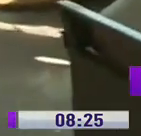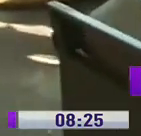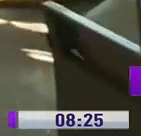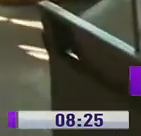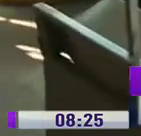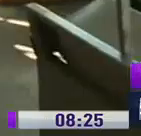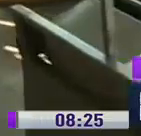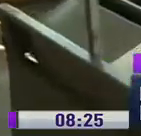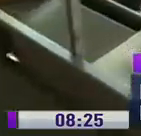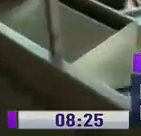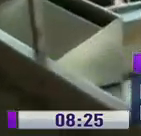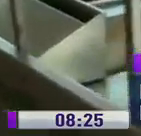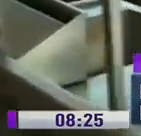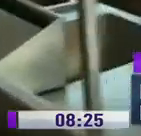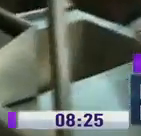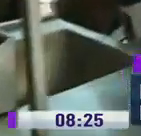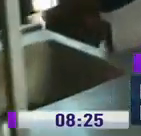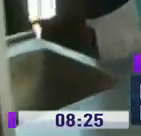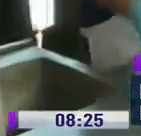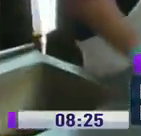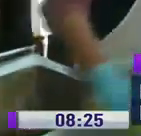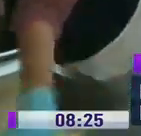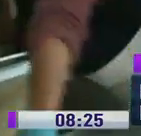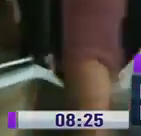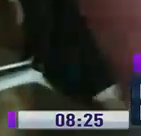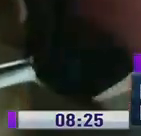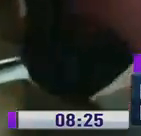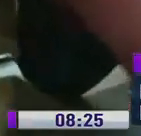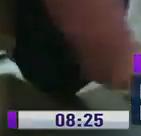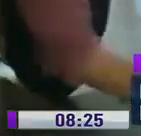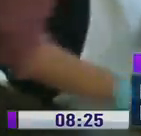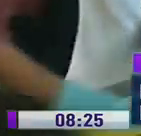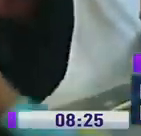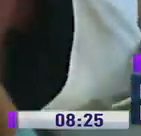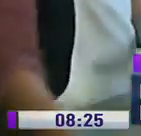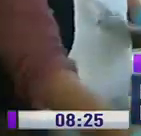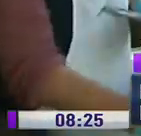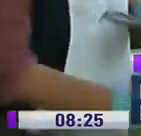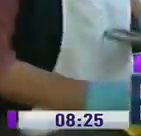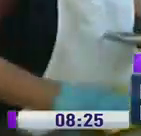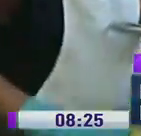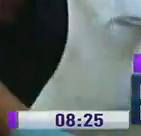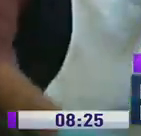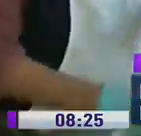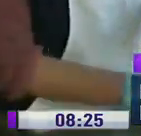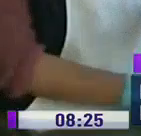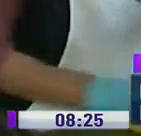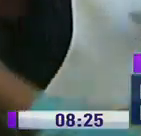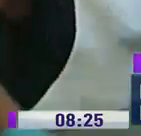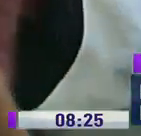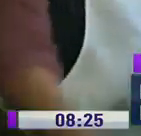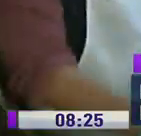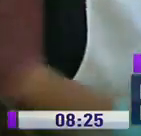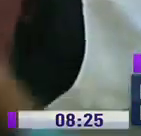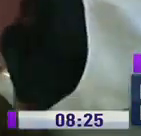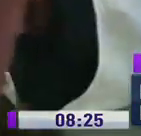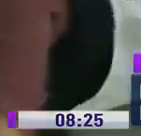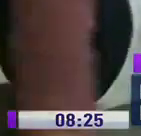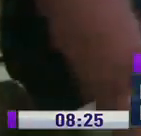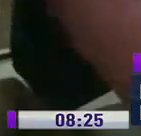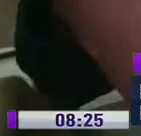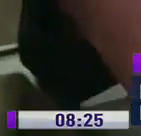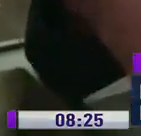para entregar a las personas que más lo necesitan. Ustedes pueden ver ya en imágenes, las mujeres que se encuentran aquí son voluntarias de la